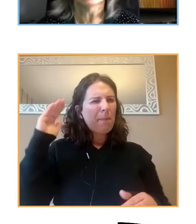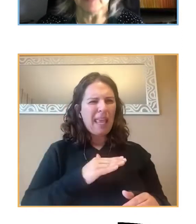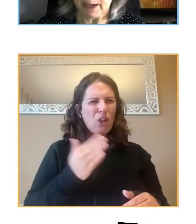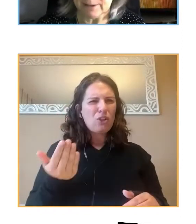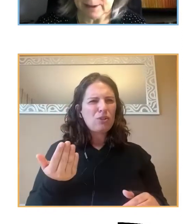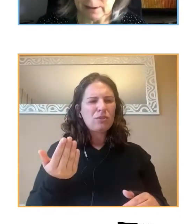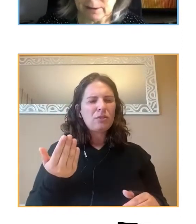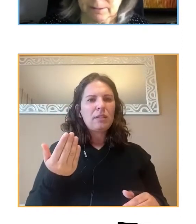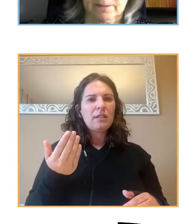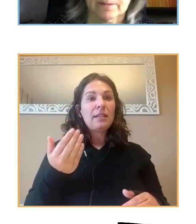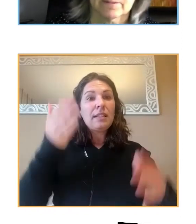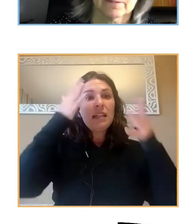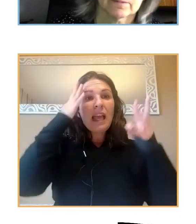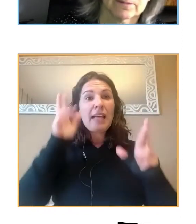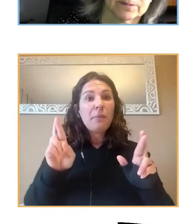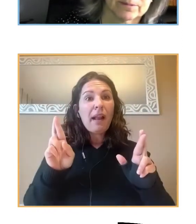esperanza.